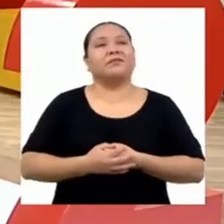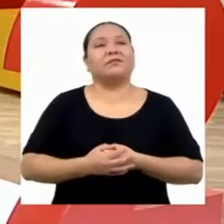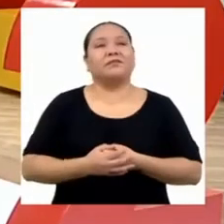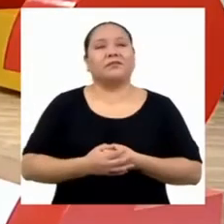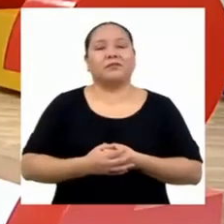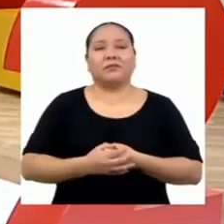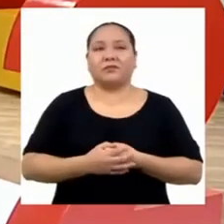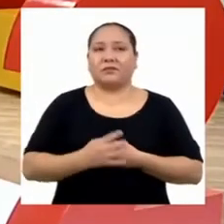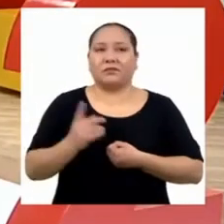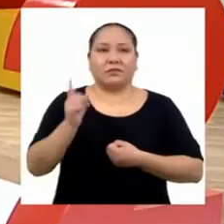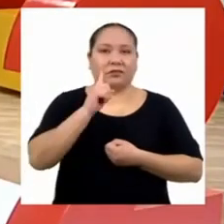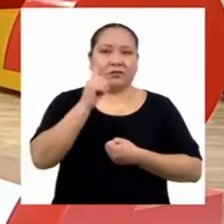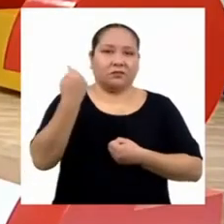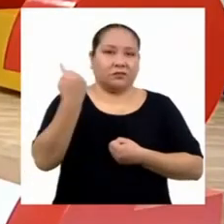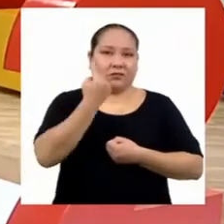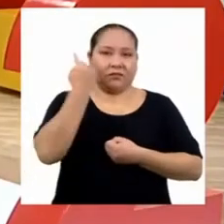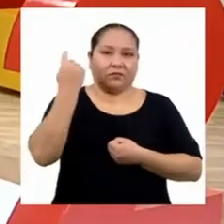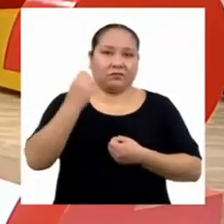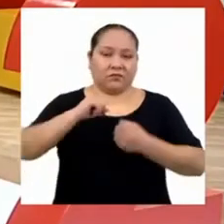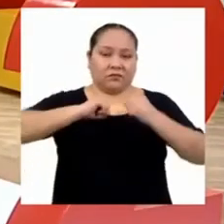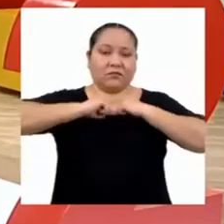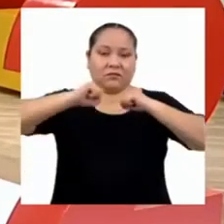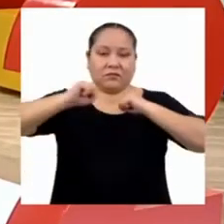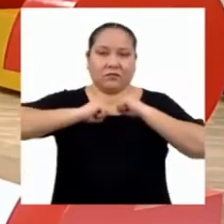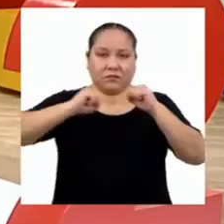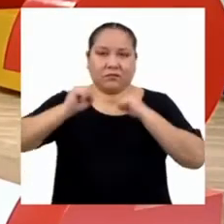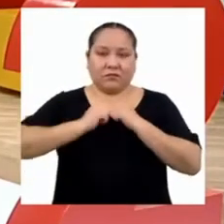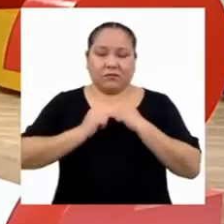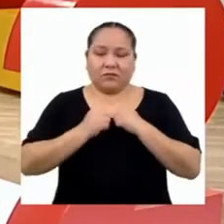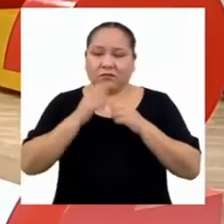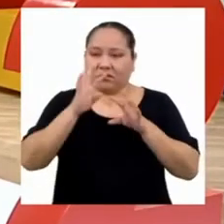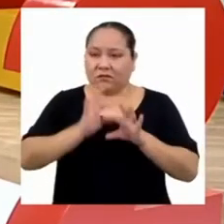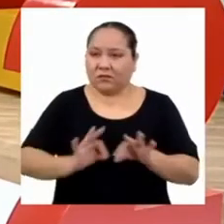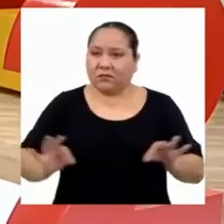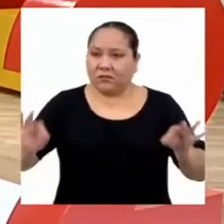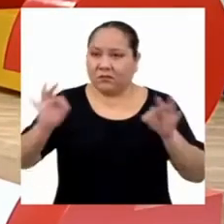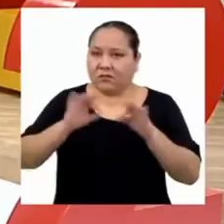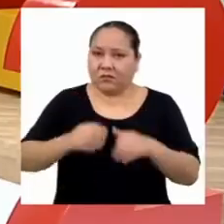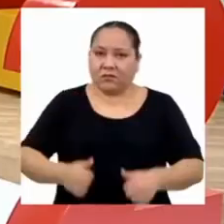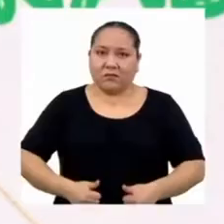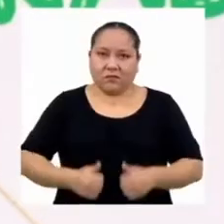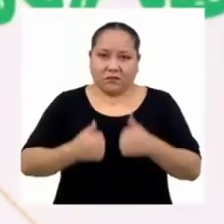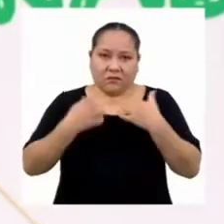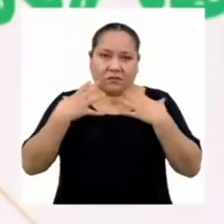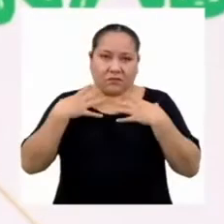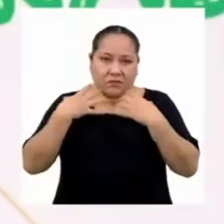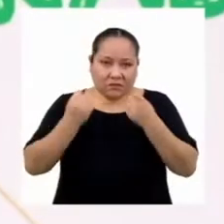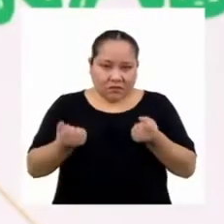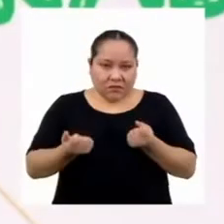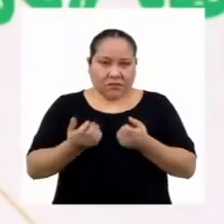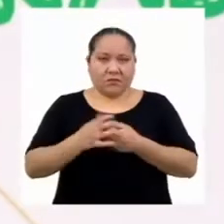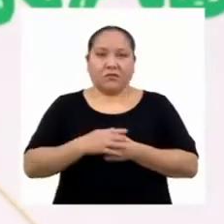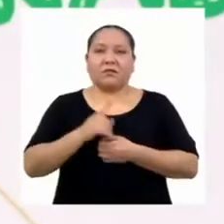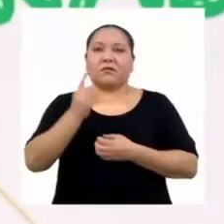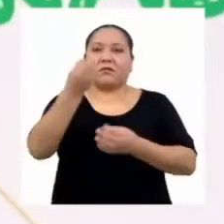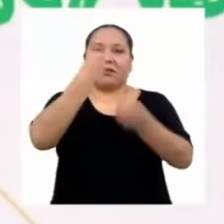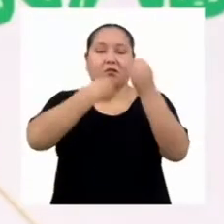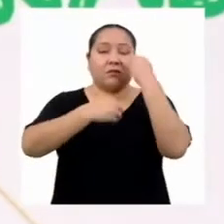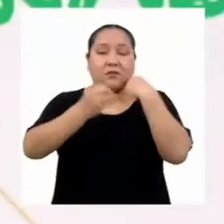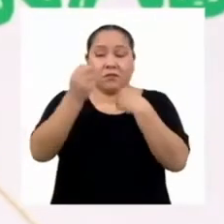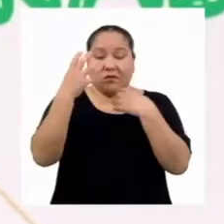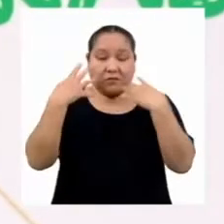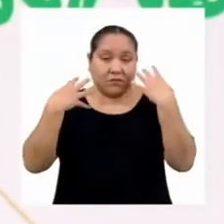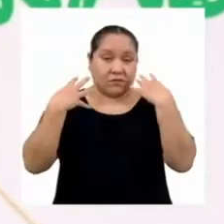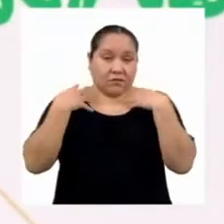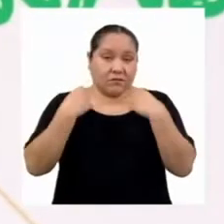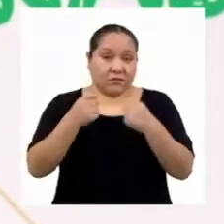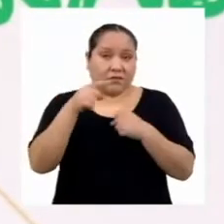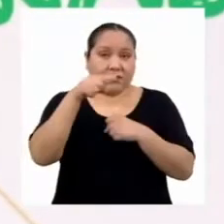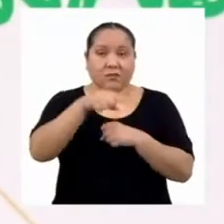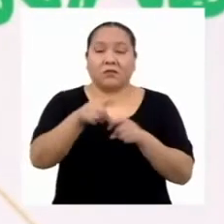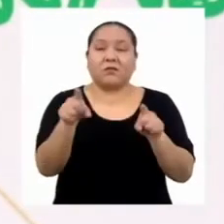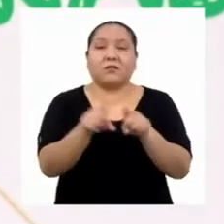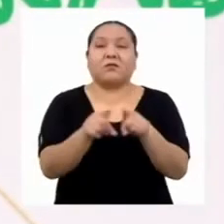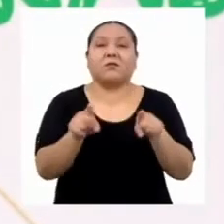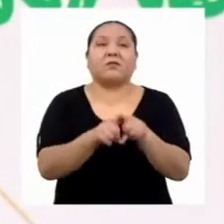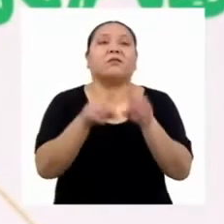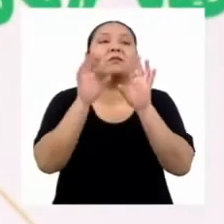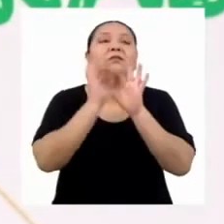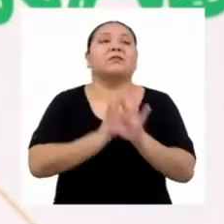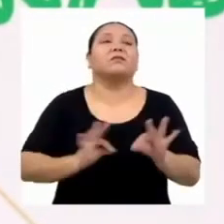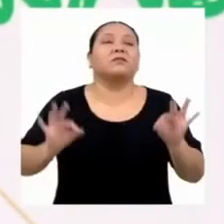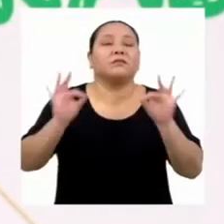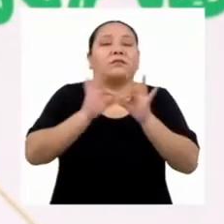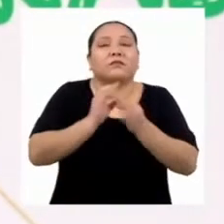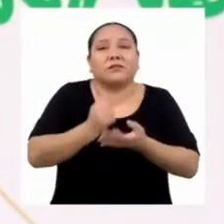No solo el ejercicio es crucial para mantener una vida sana y activa. Bueno, una alimentación saludable es otro de los factores que